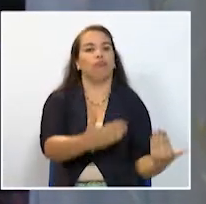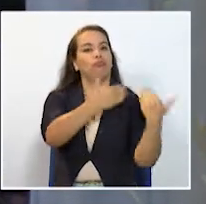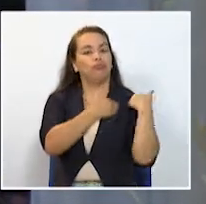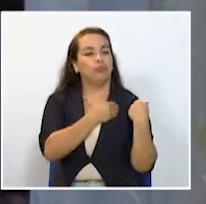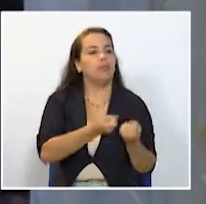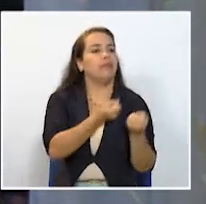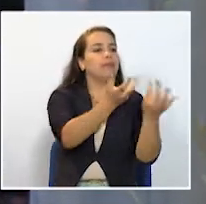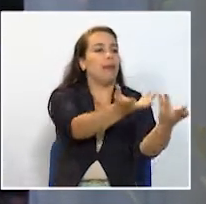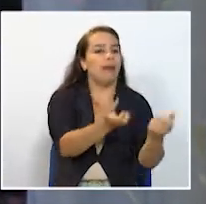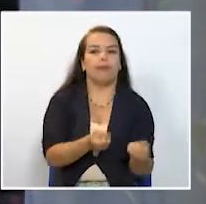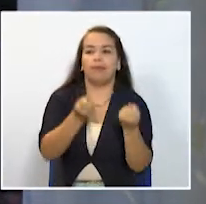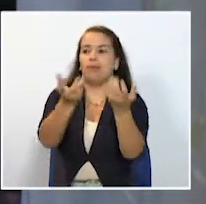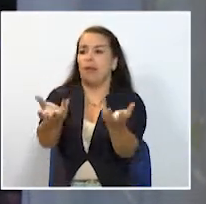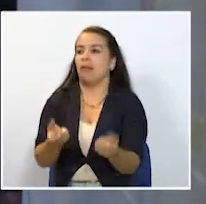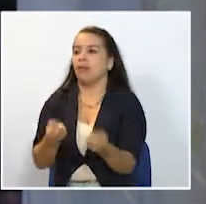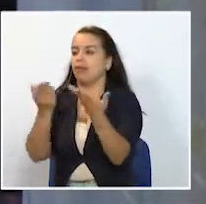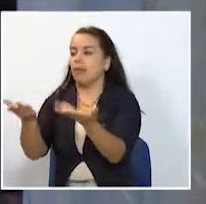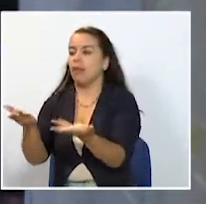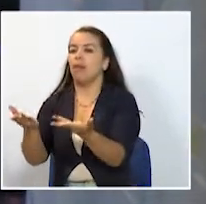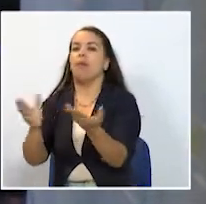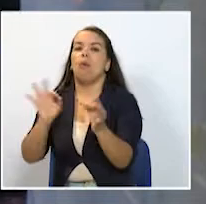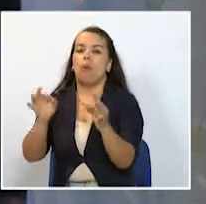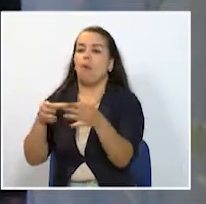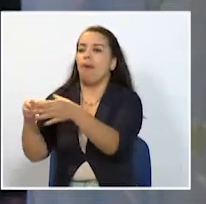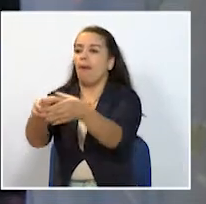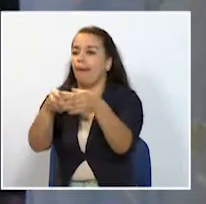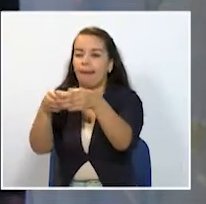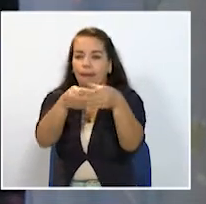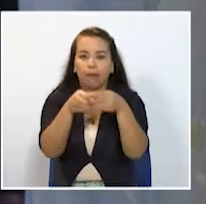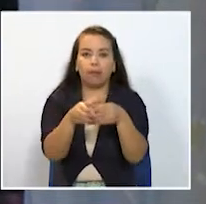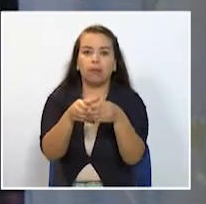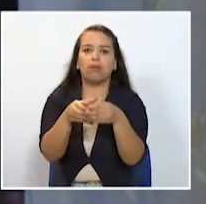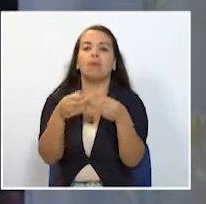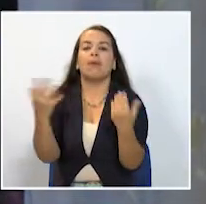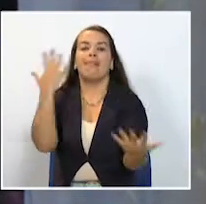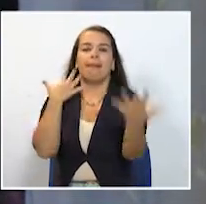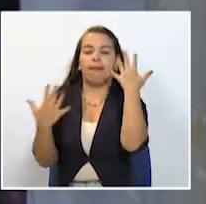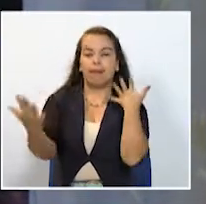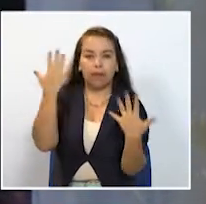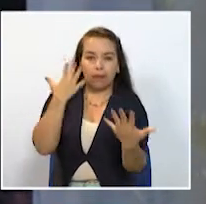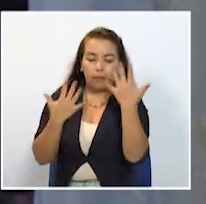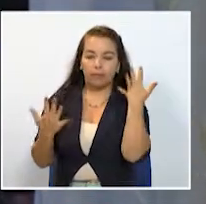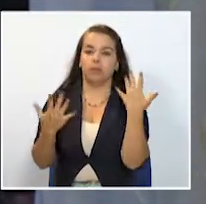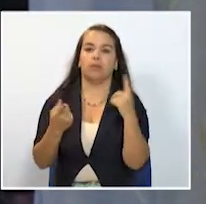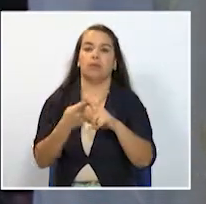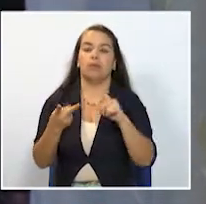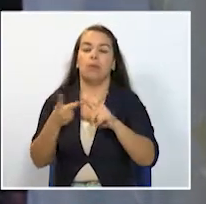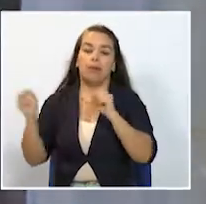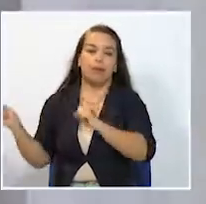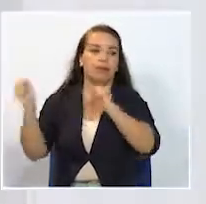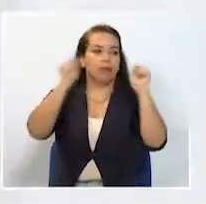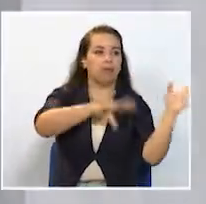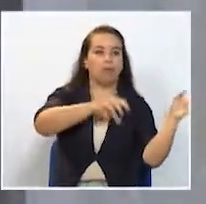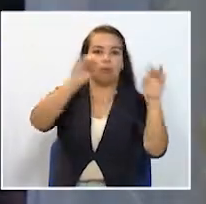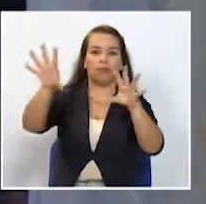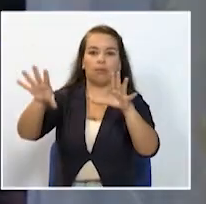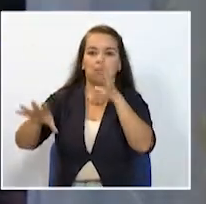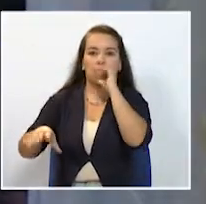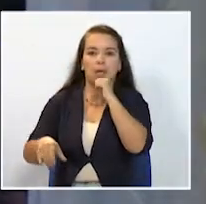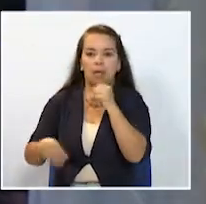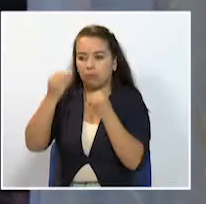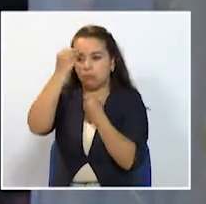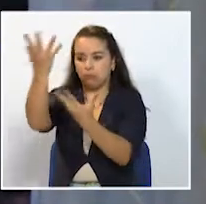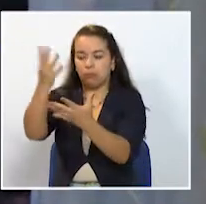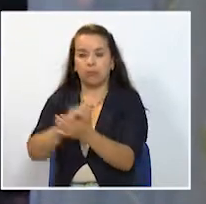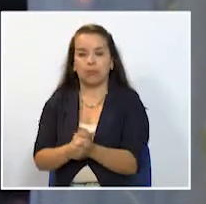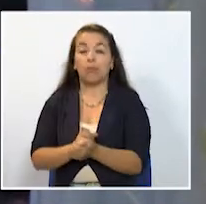a la unidad de víctimas o a las asociaciones para campesinos, para desplazados, y no lo hacen. Las investigaciones